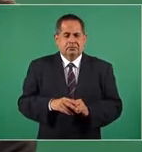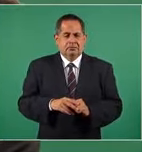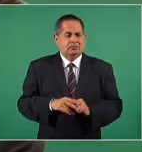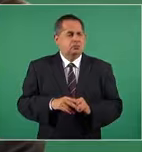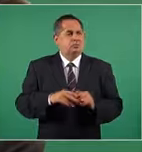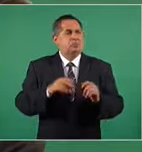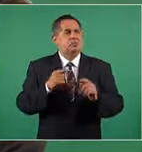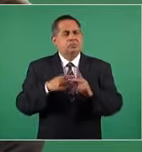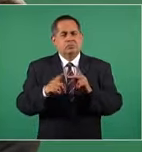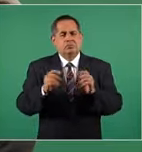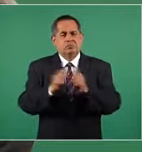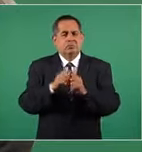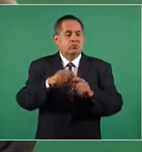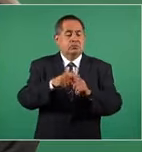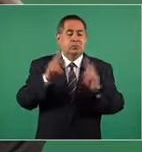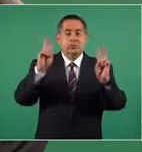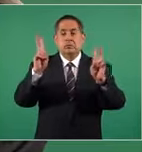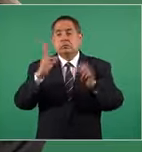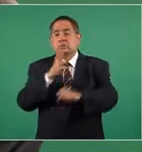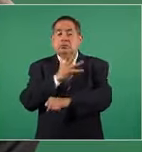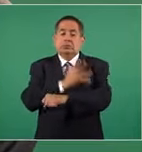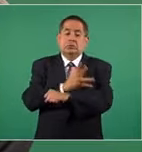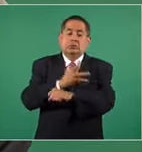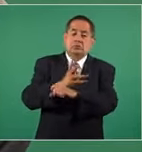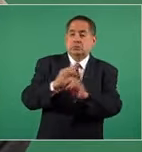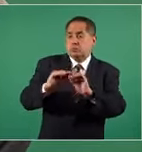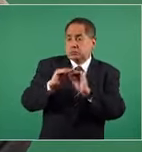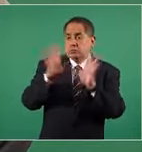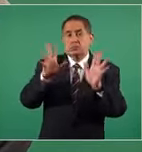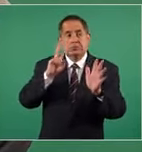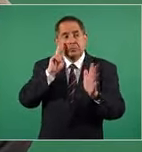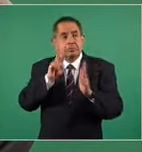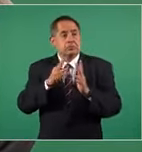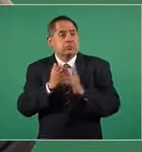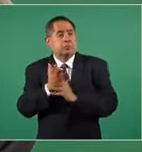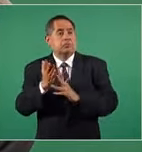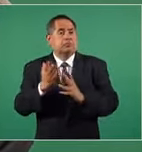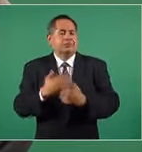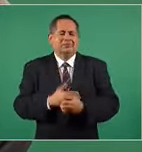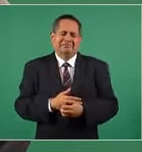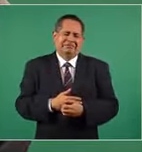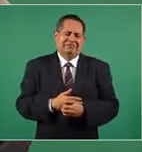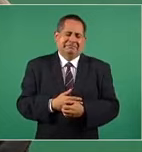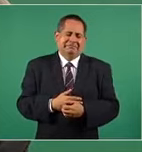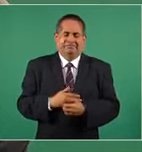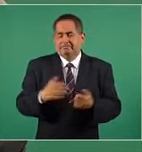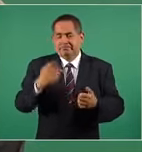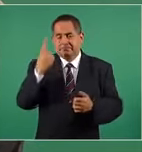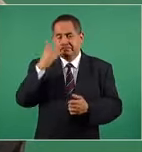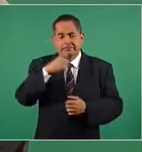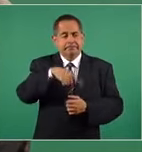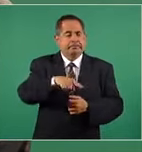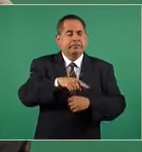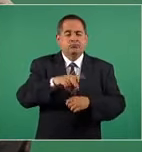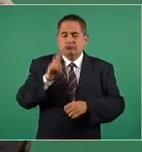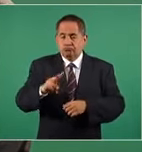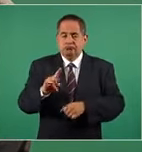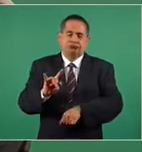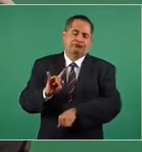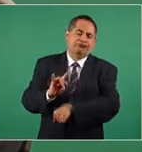con lo de la transparencia para simular